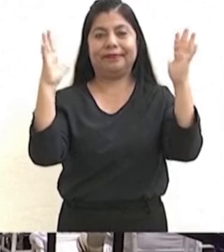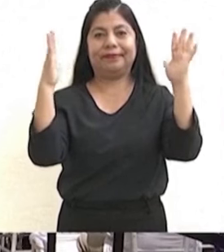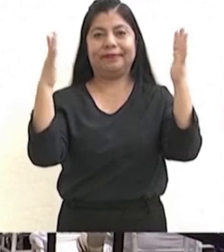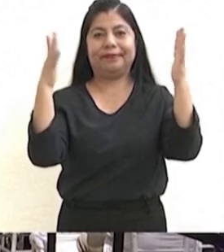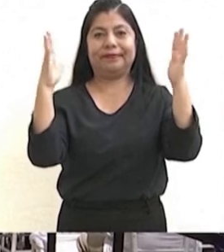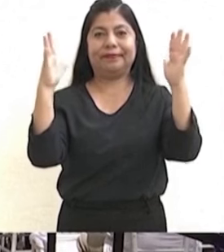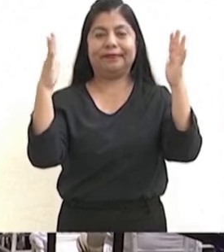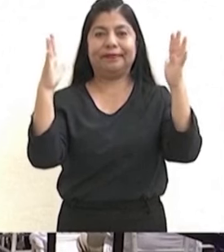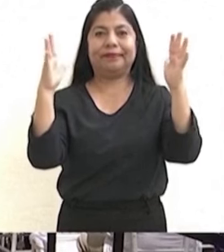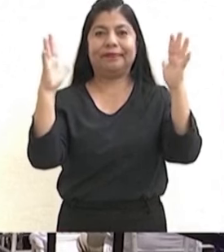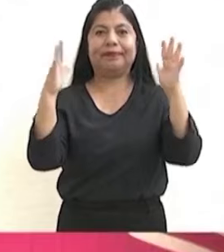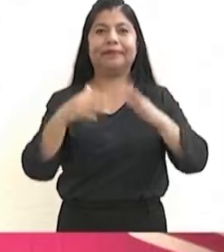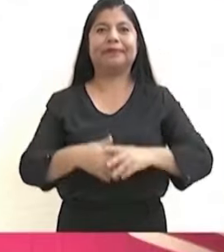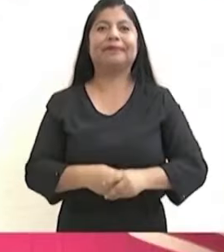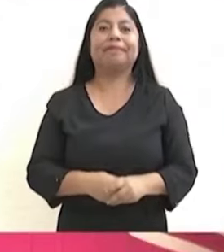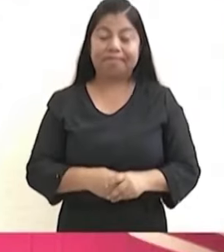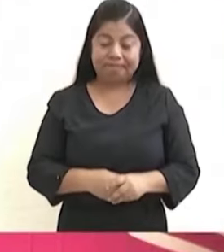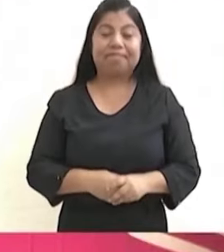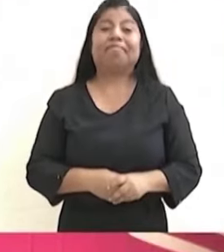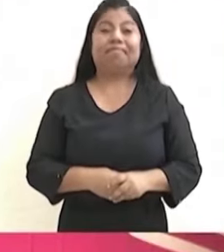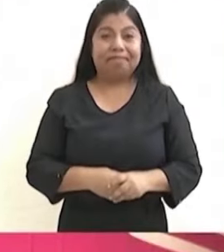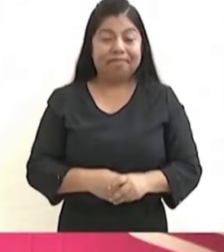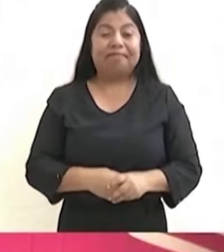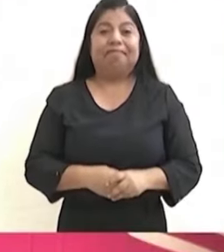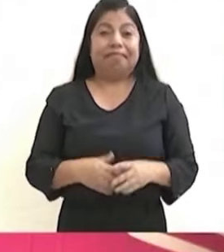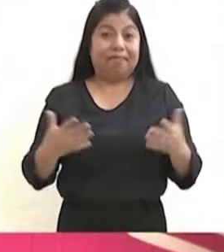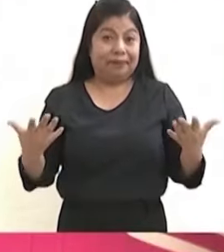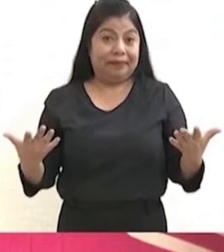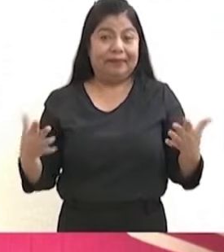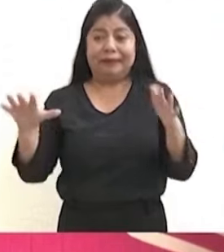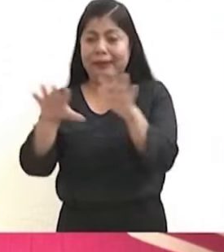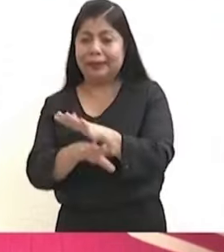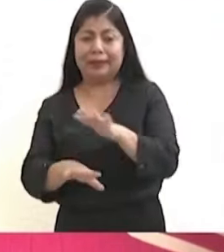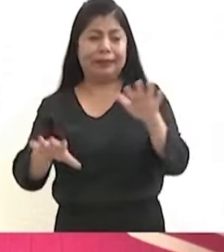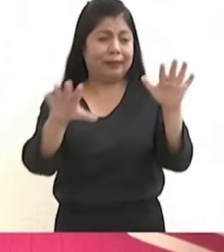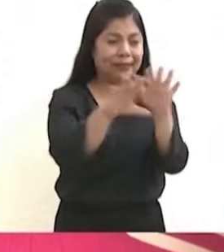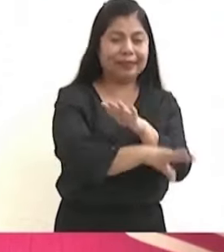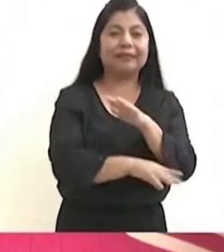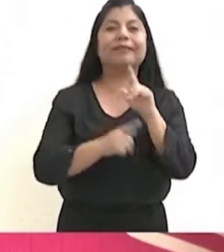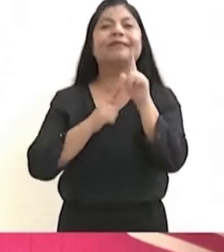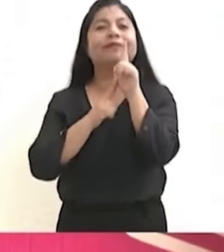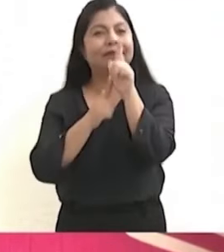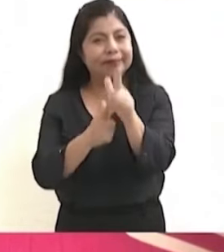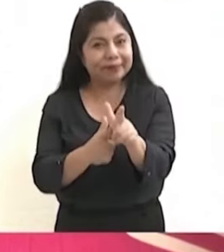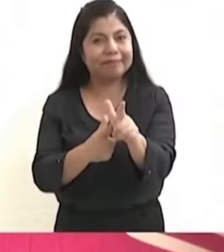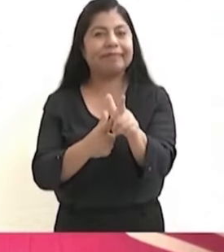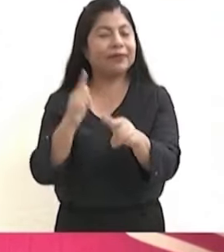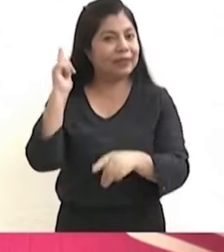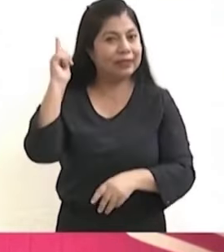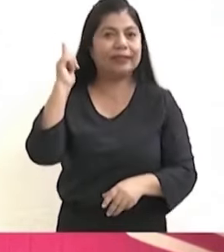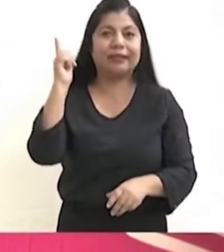Que continúe la transformación con cambio, porque